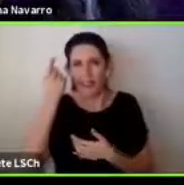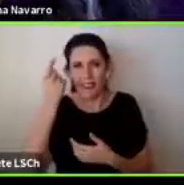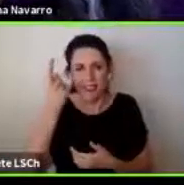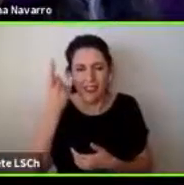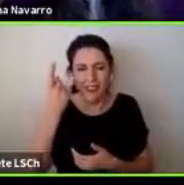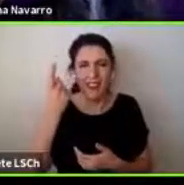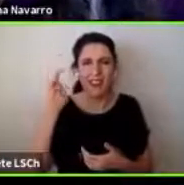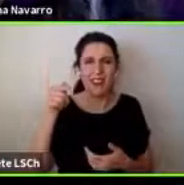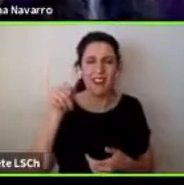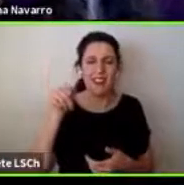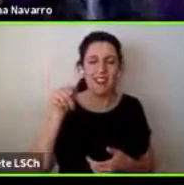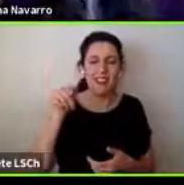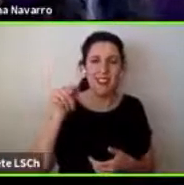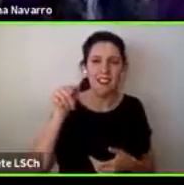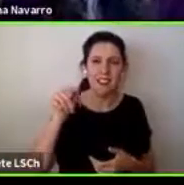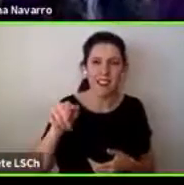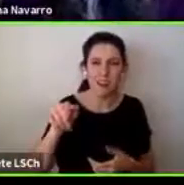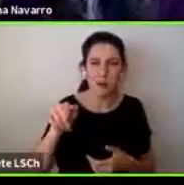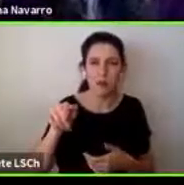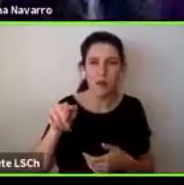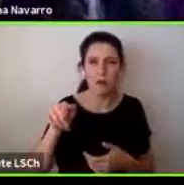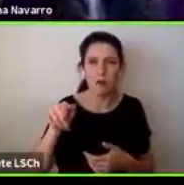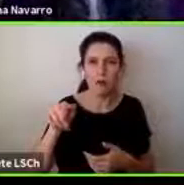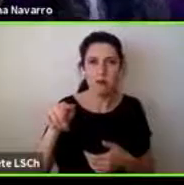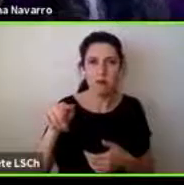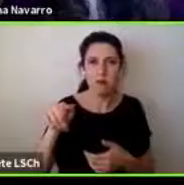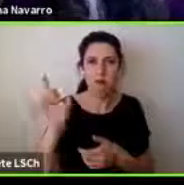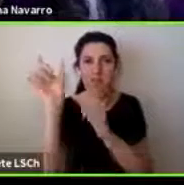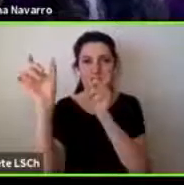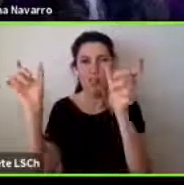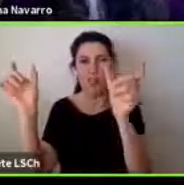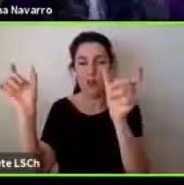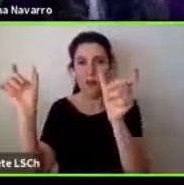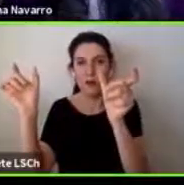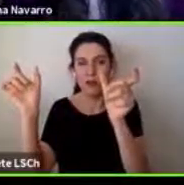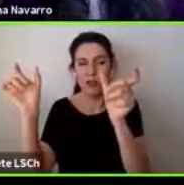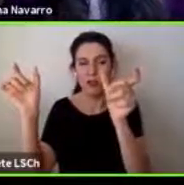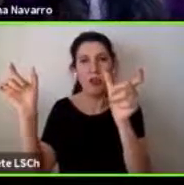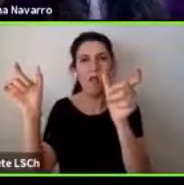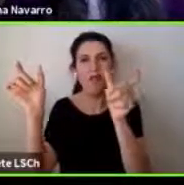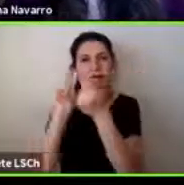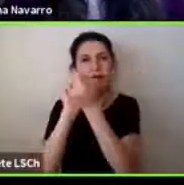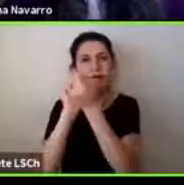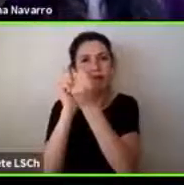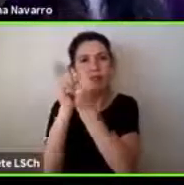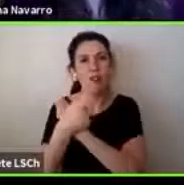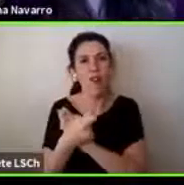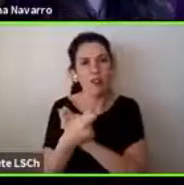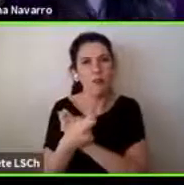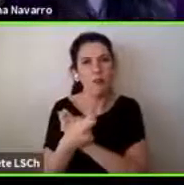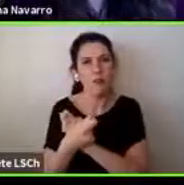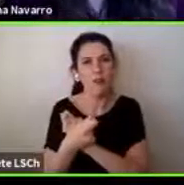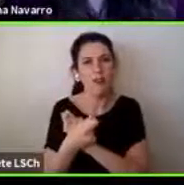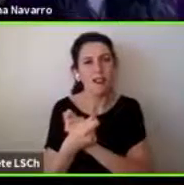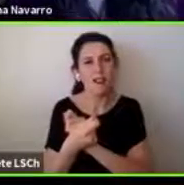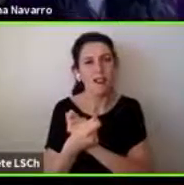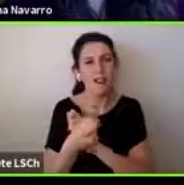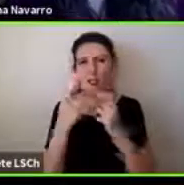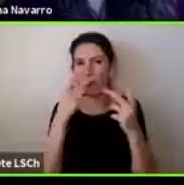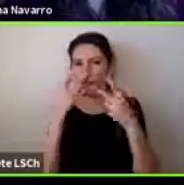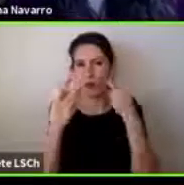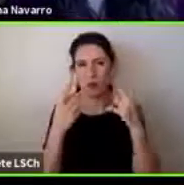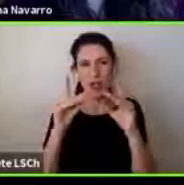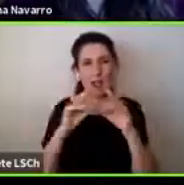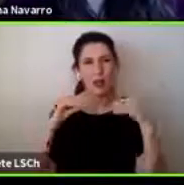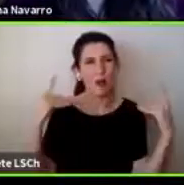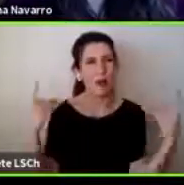material a un lenguaje más visual y siento yo que también más democrático como que eso a mí me llama me gusta mucho de este proyecto eso